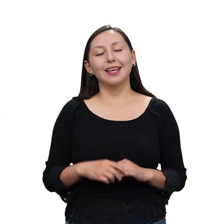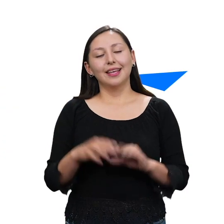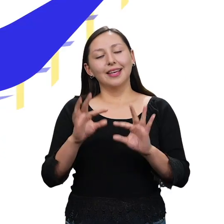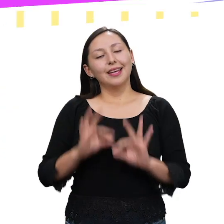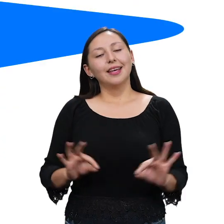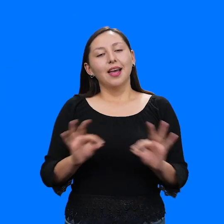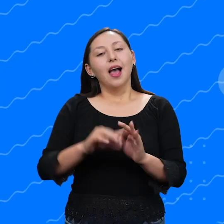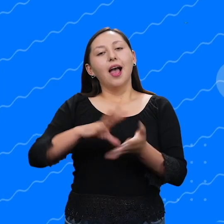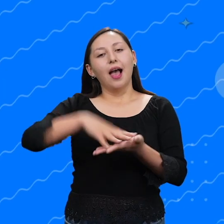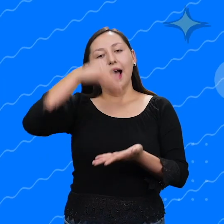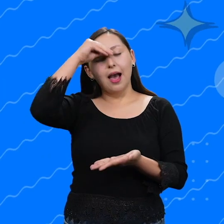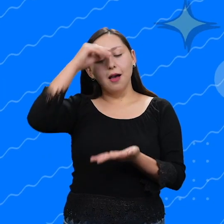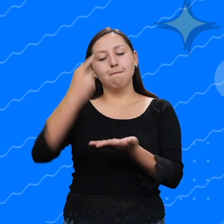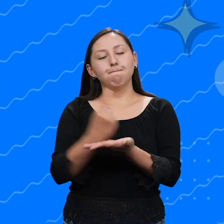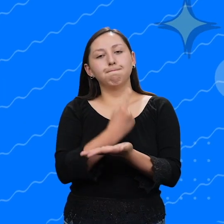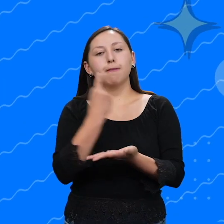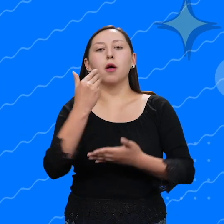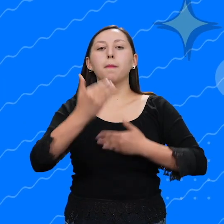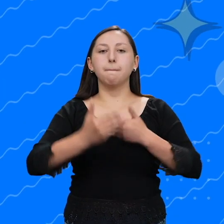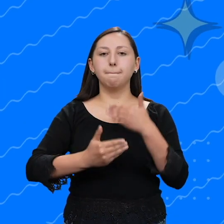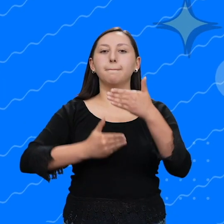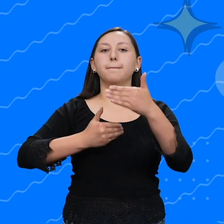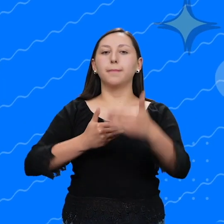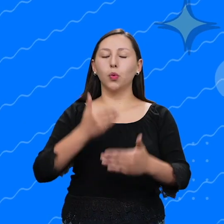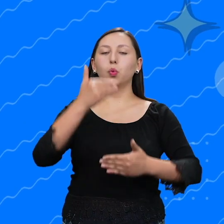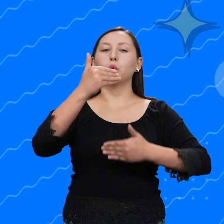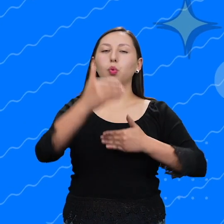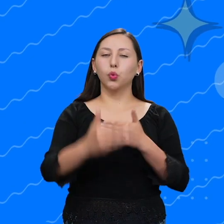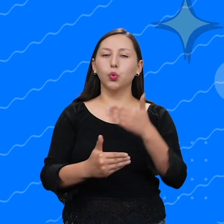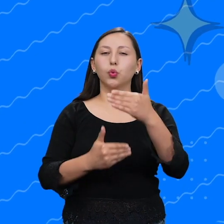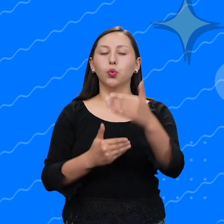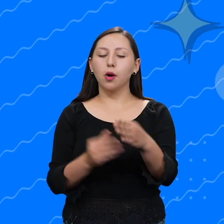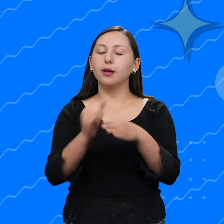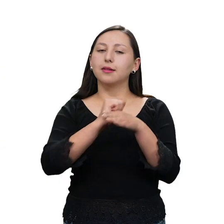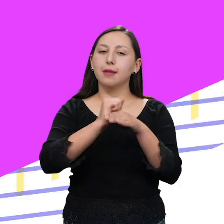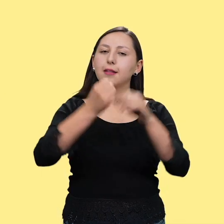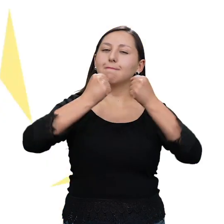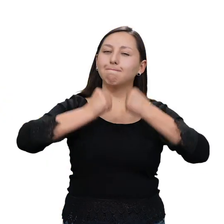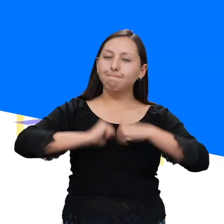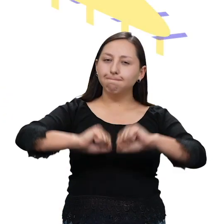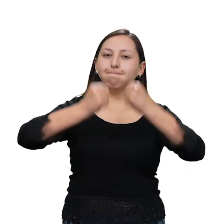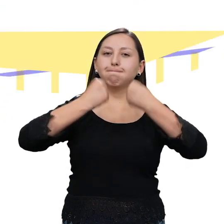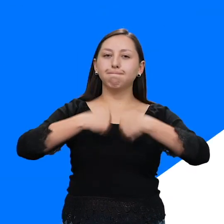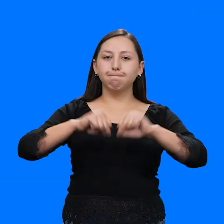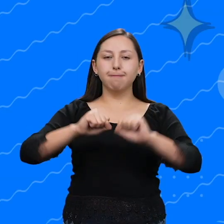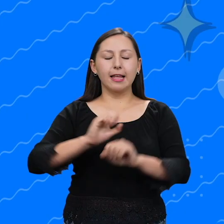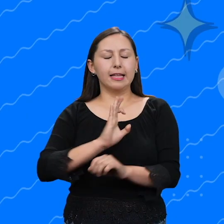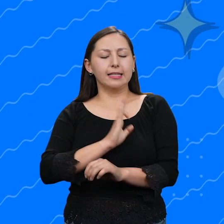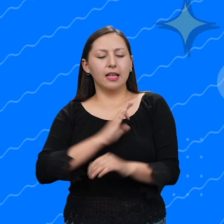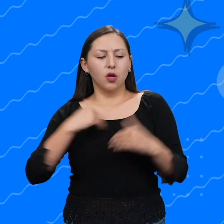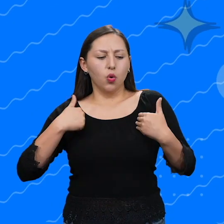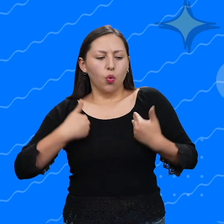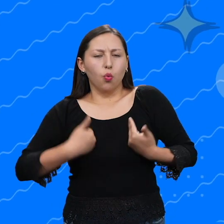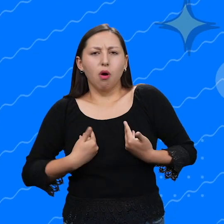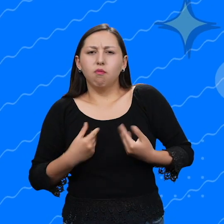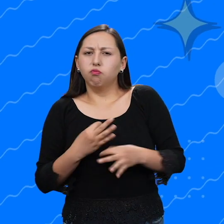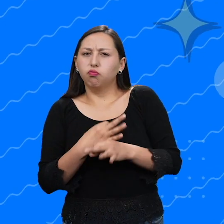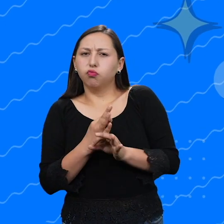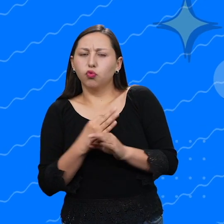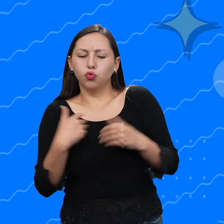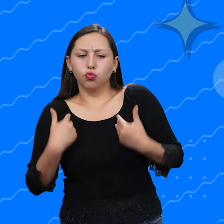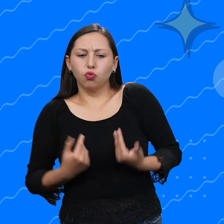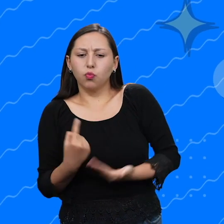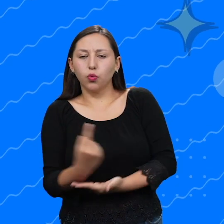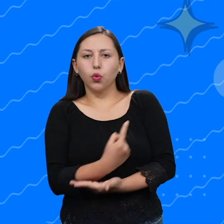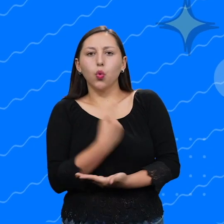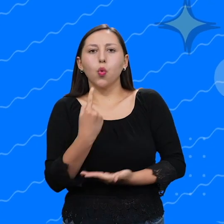aprender a girar es todo un proceso, un entrenamiento con bastante conocimiento técnico de tu cuerpo, el funcionamiento, que